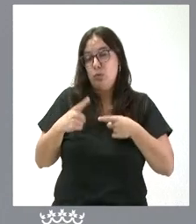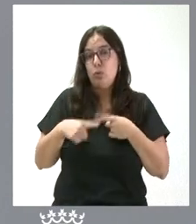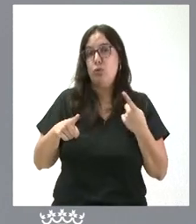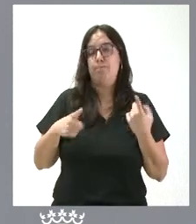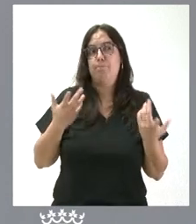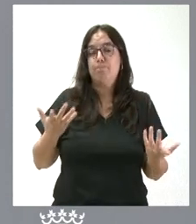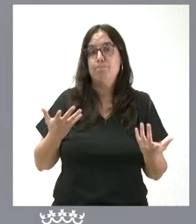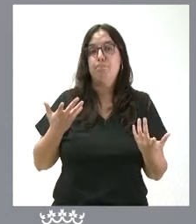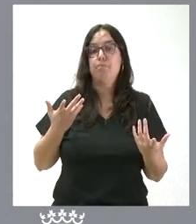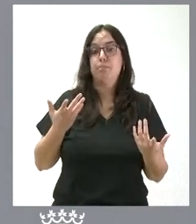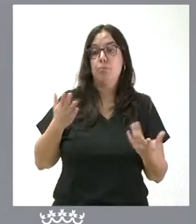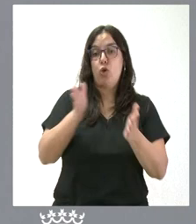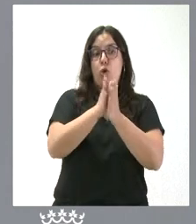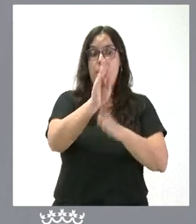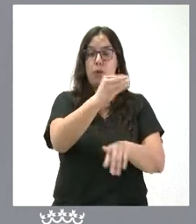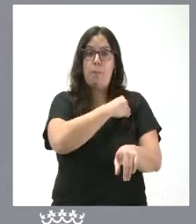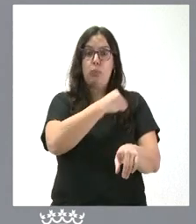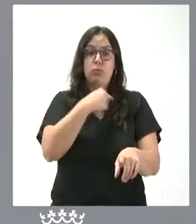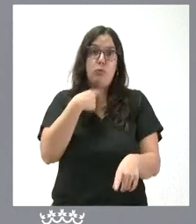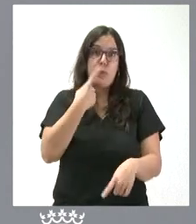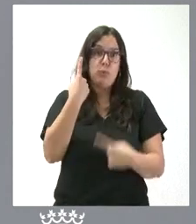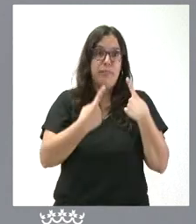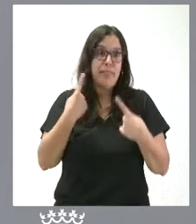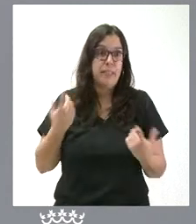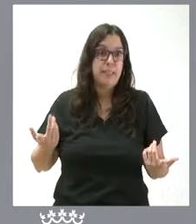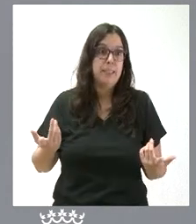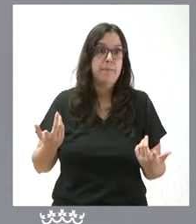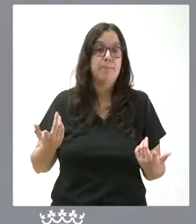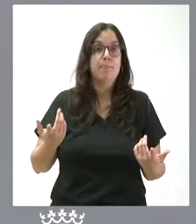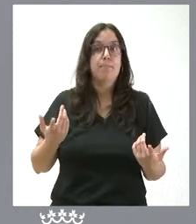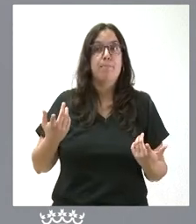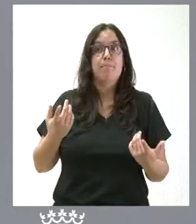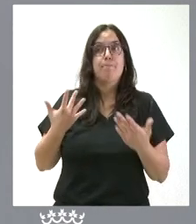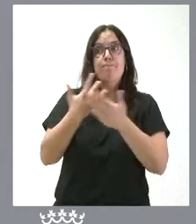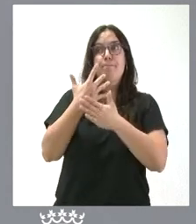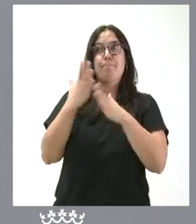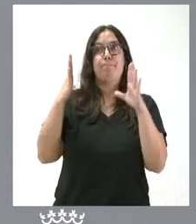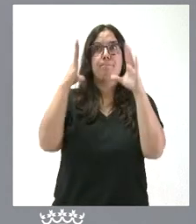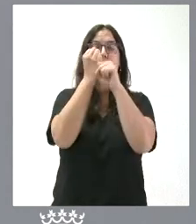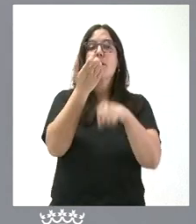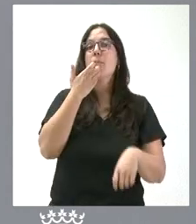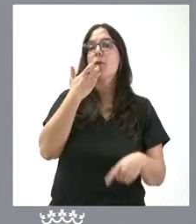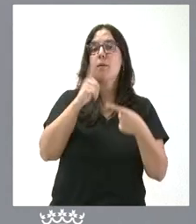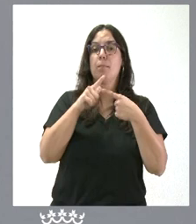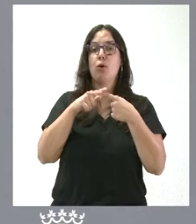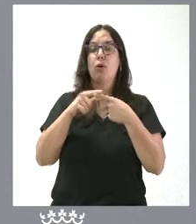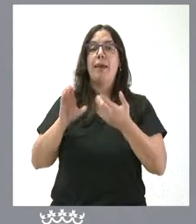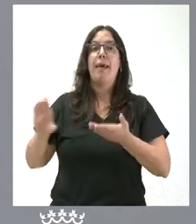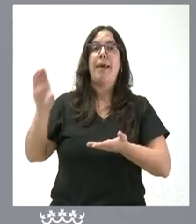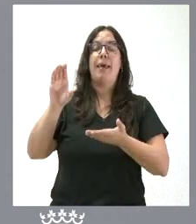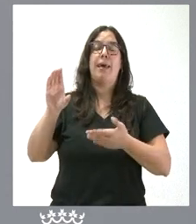de la mesa. Lo preguntaba su compañero. Yo creo que lo hemos dicho alguna vez. La indefinición de cuáles son las entregas a cuenta,